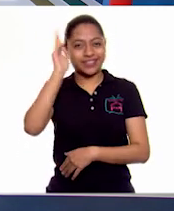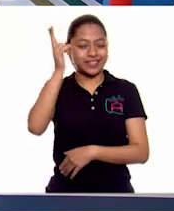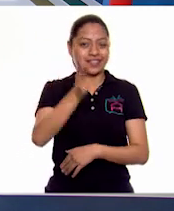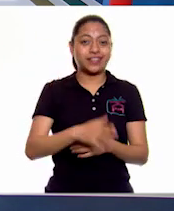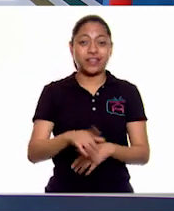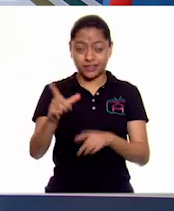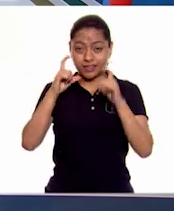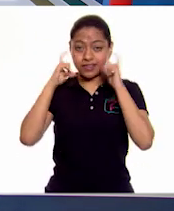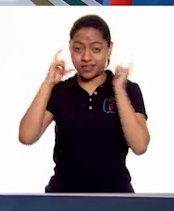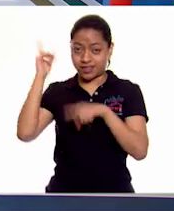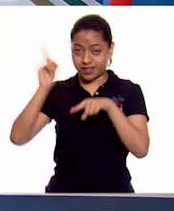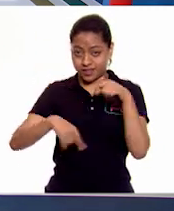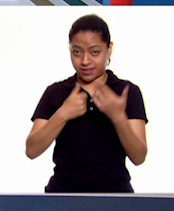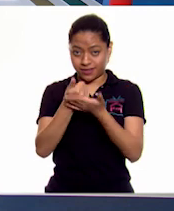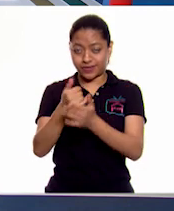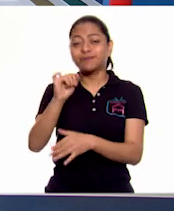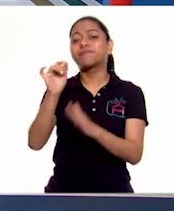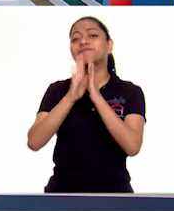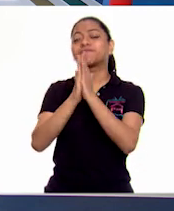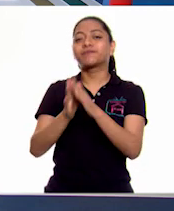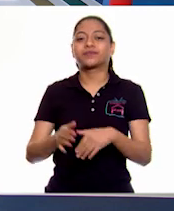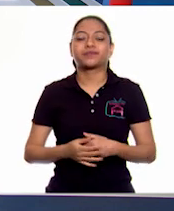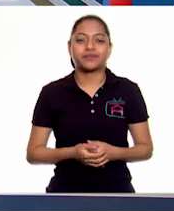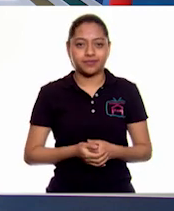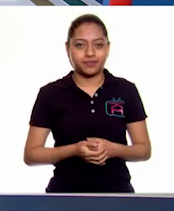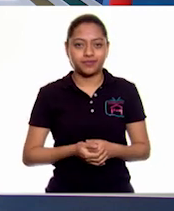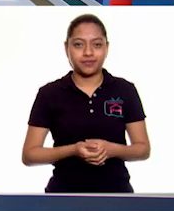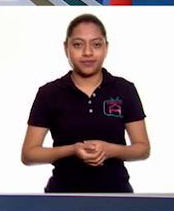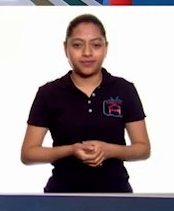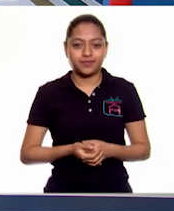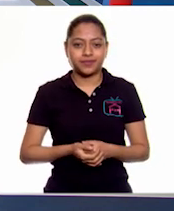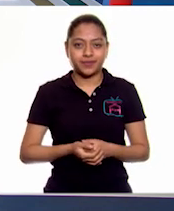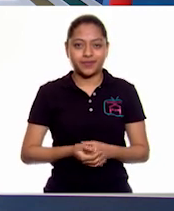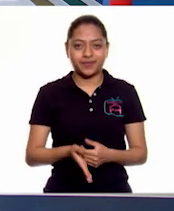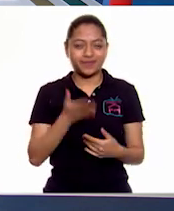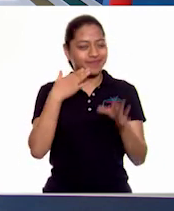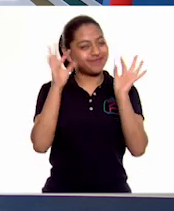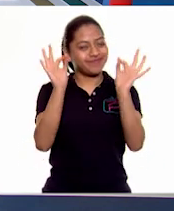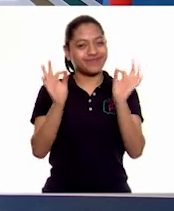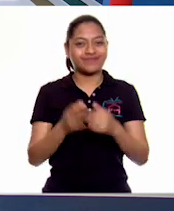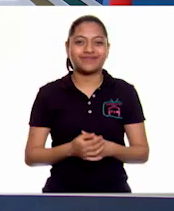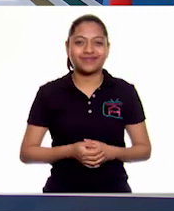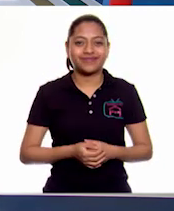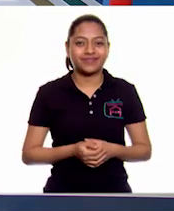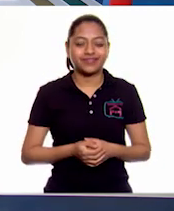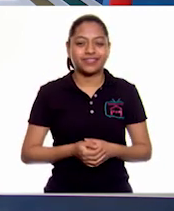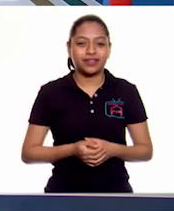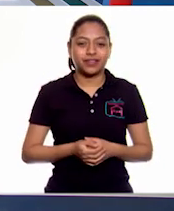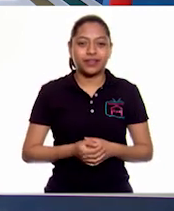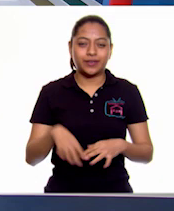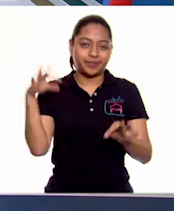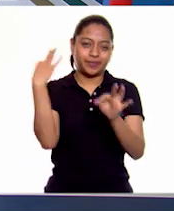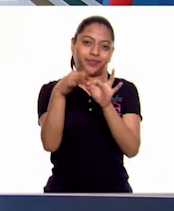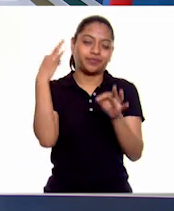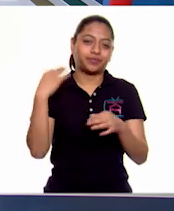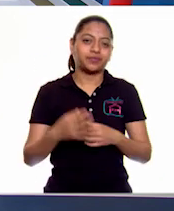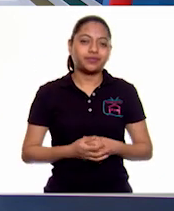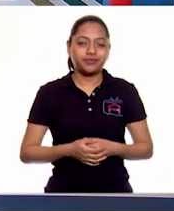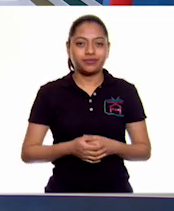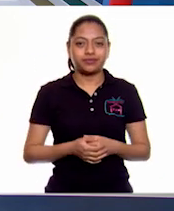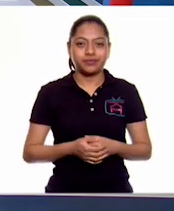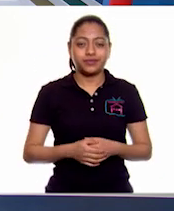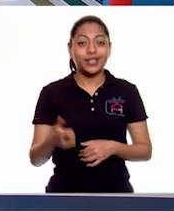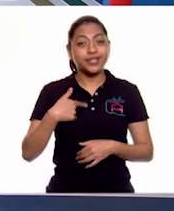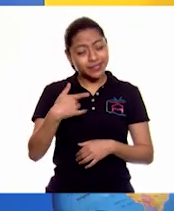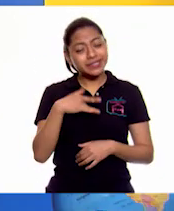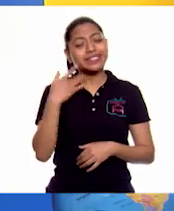cubrebocas, Ale? Sí, por favor. A ver. ¡Gracias! está. Lo guardamos aquí. ¡Ahora sí! ¡Lista! Muy bien.